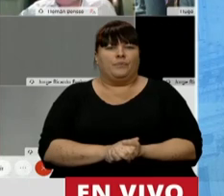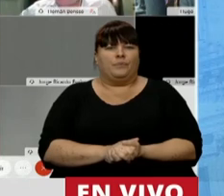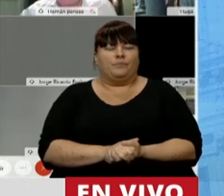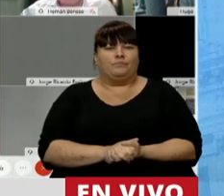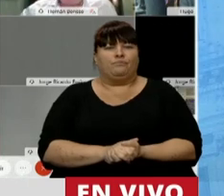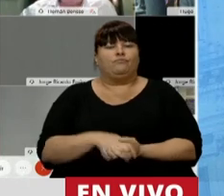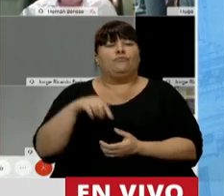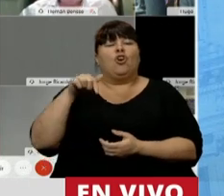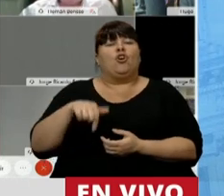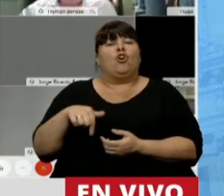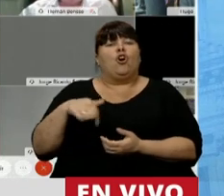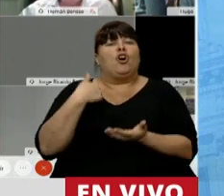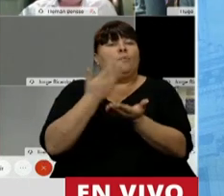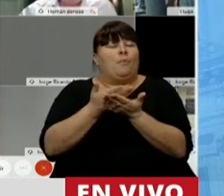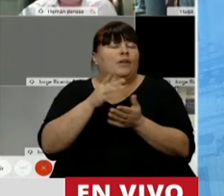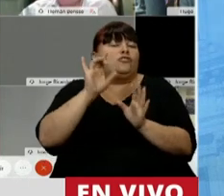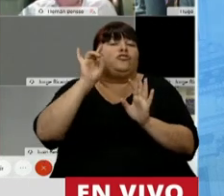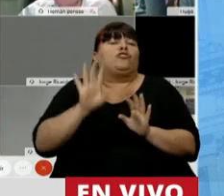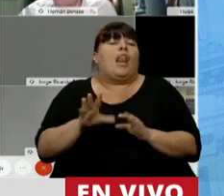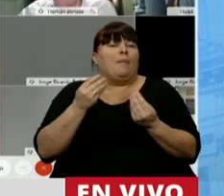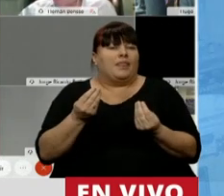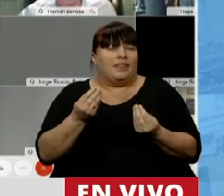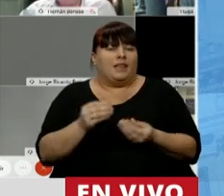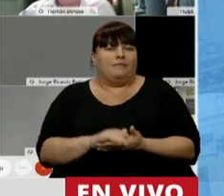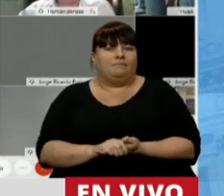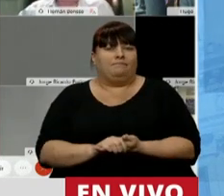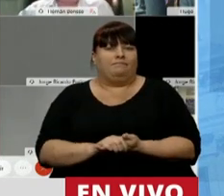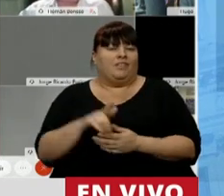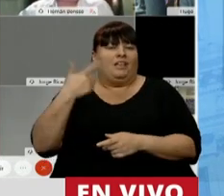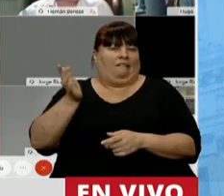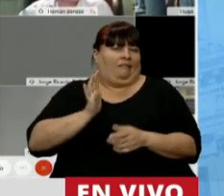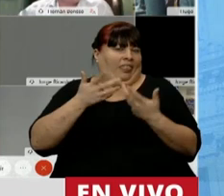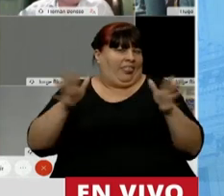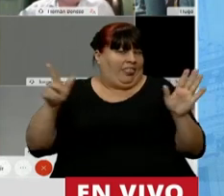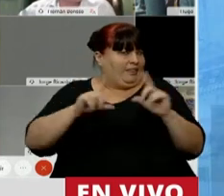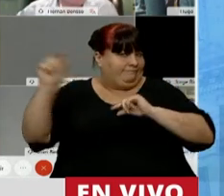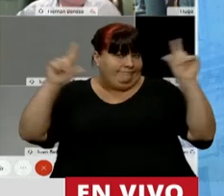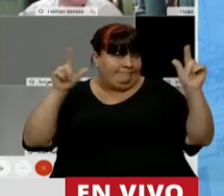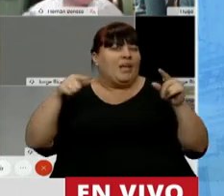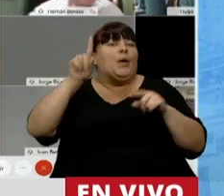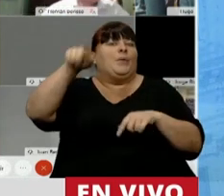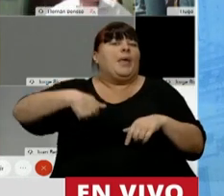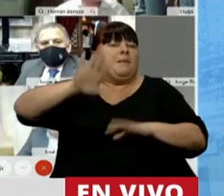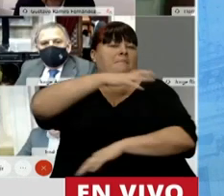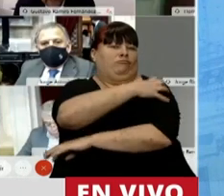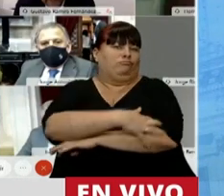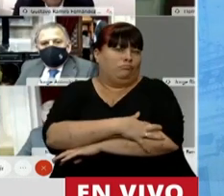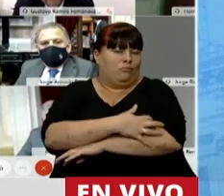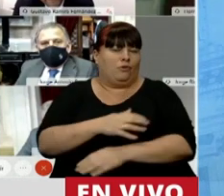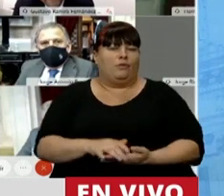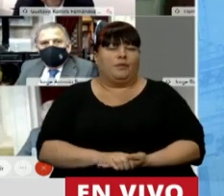Que hoy queremos traer acá, lo único que hace es espantar, lo único que hace es generar más pobreza.